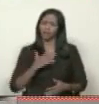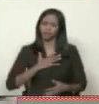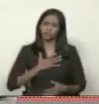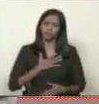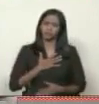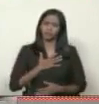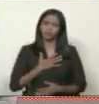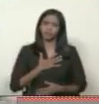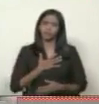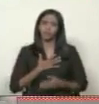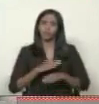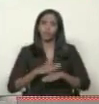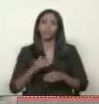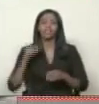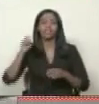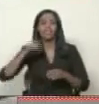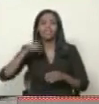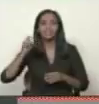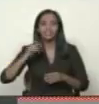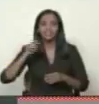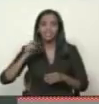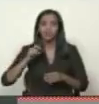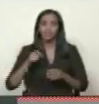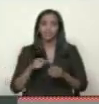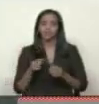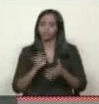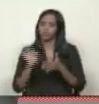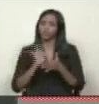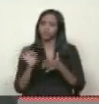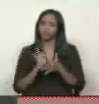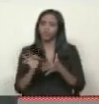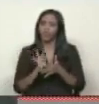necesitamos que esto siga funcionando.